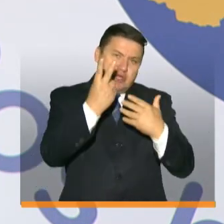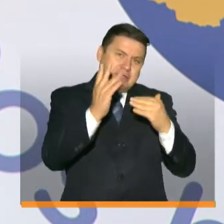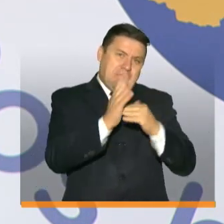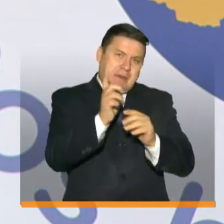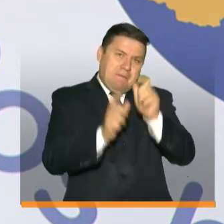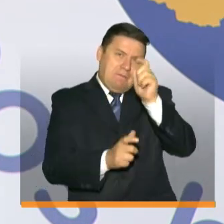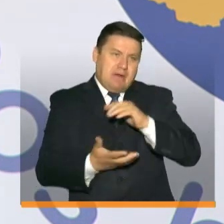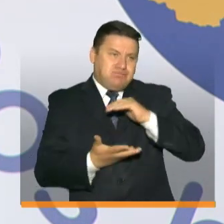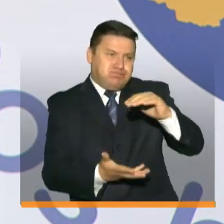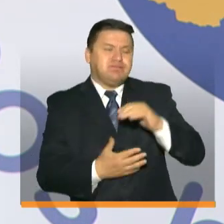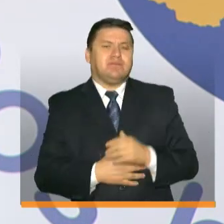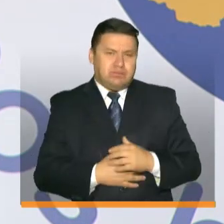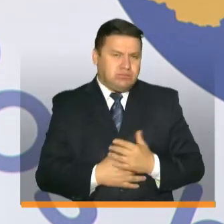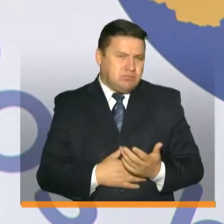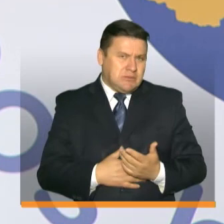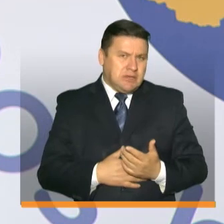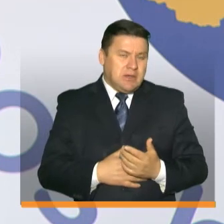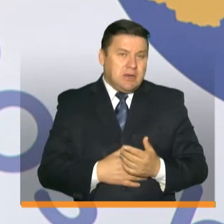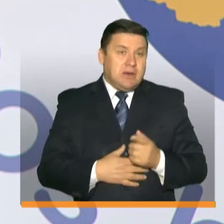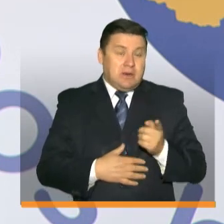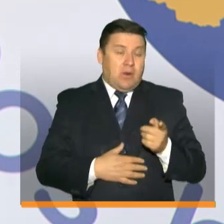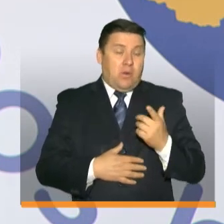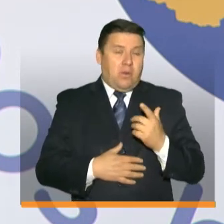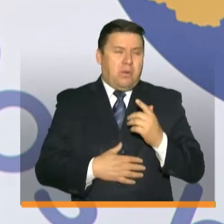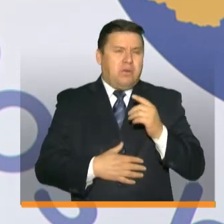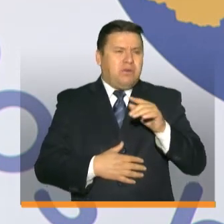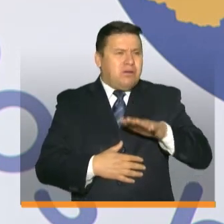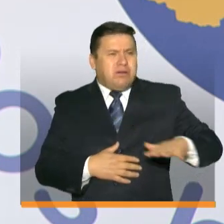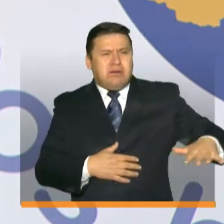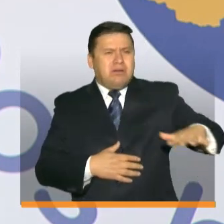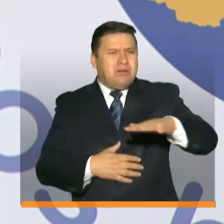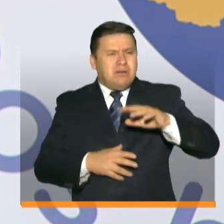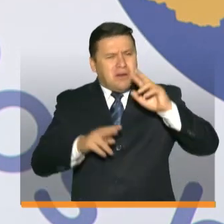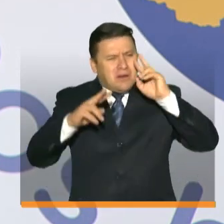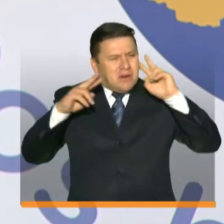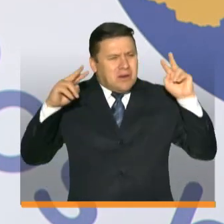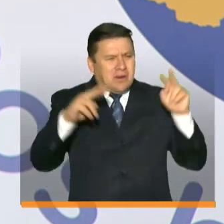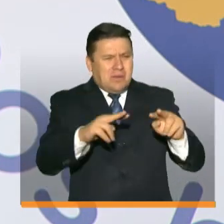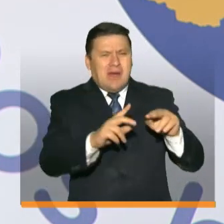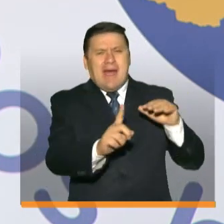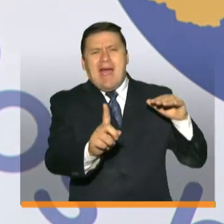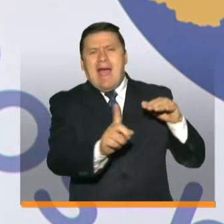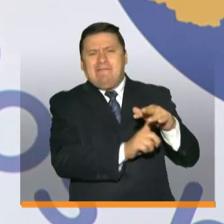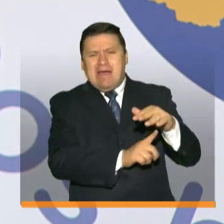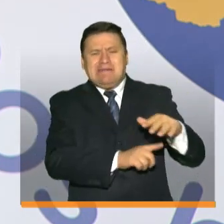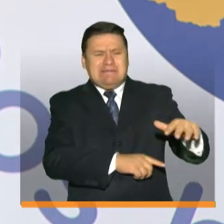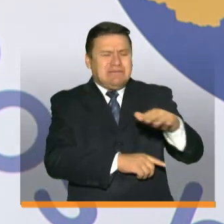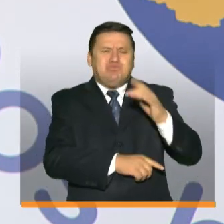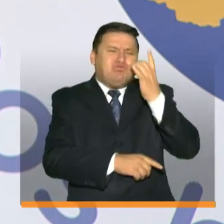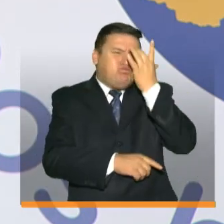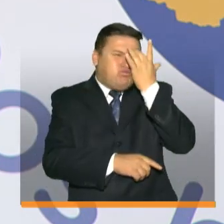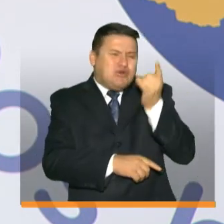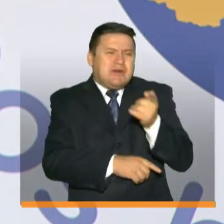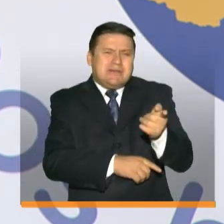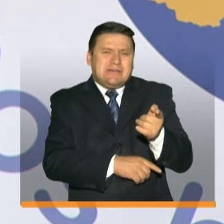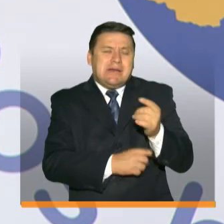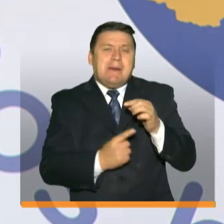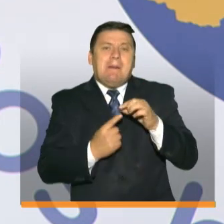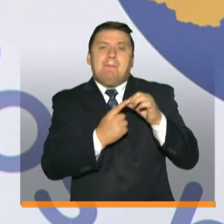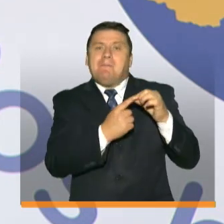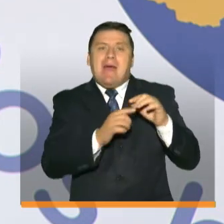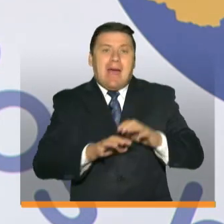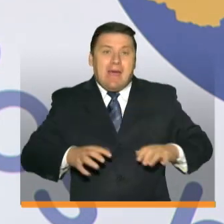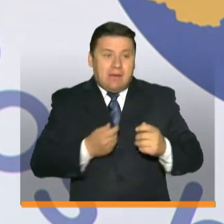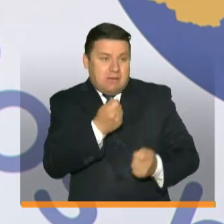personas. Y en Bazán Bocana puntualmente es un territorio que se ha visto muy afectado porque su principal